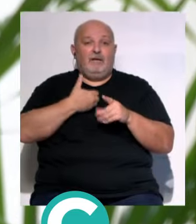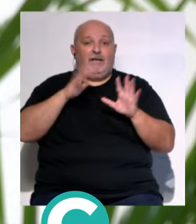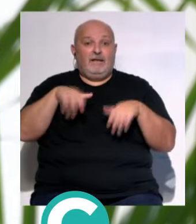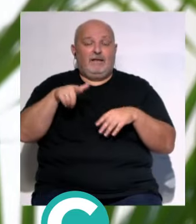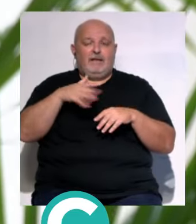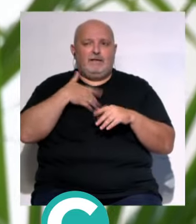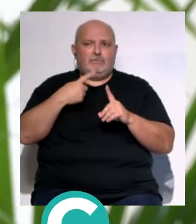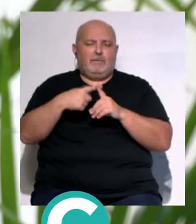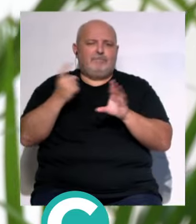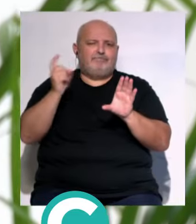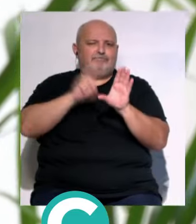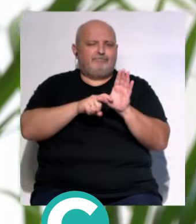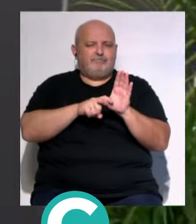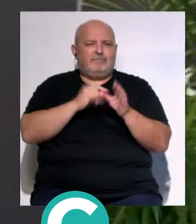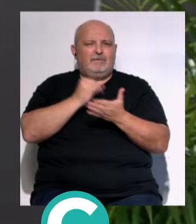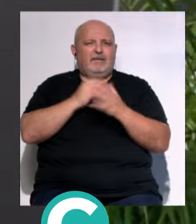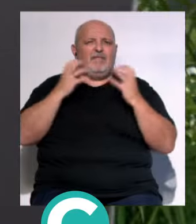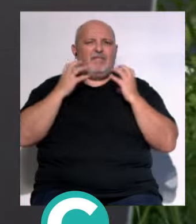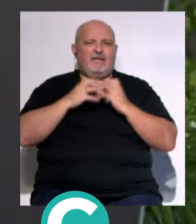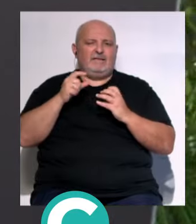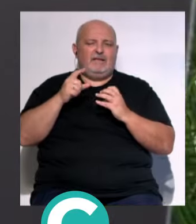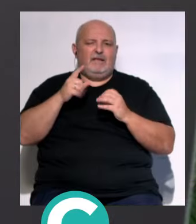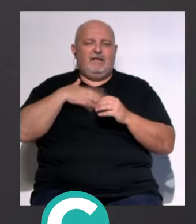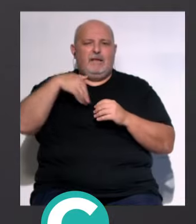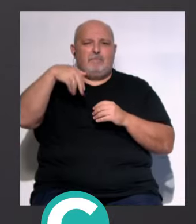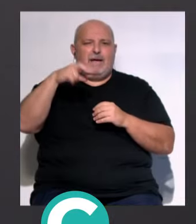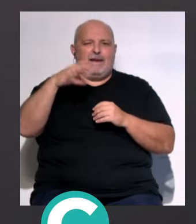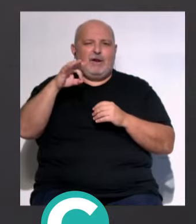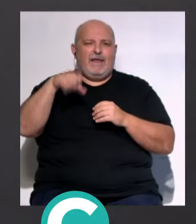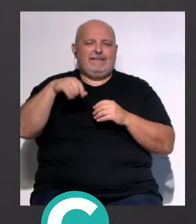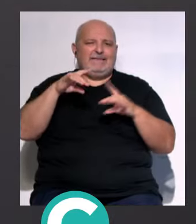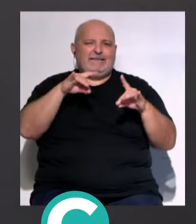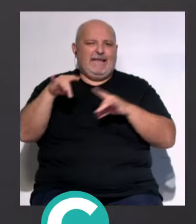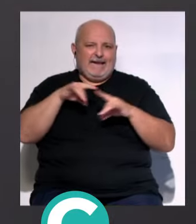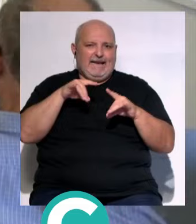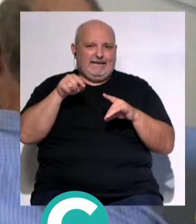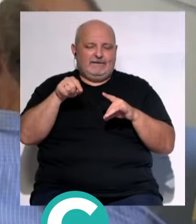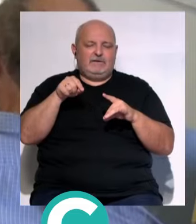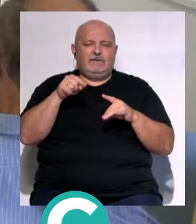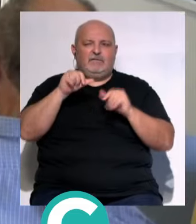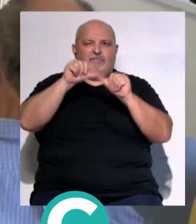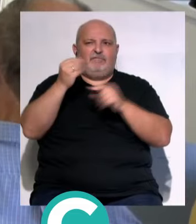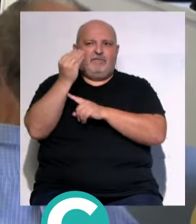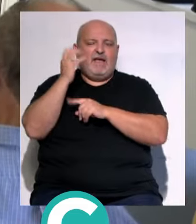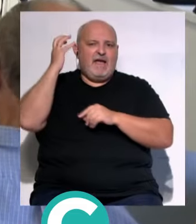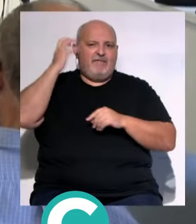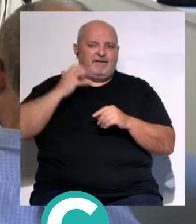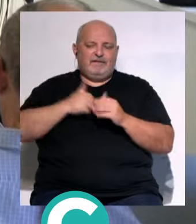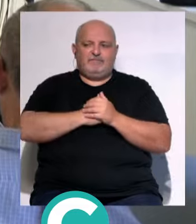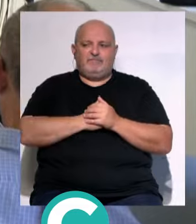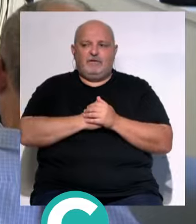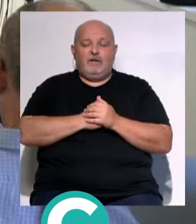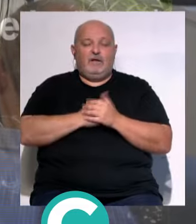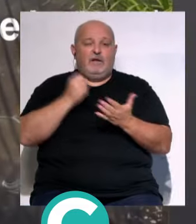de Cádiz... ...se ha sumado a la iniciativa del Instituto Cervantes... ...Marinero en Tierra... ...para potenciar y fomentar... ...la figura de Rafael Alberti...